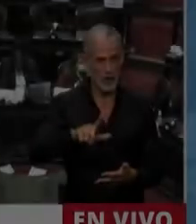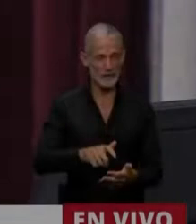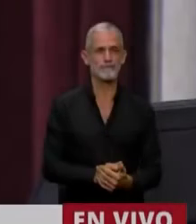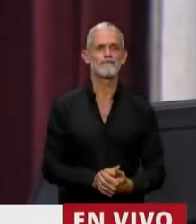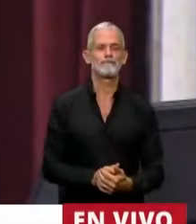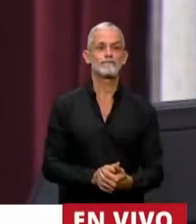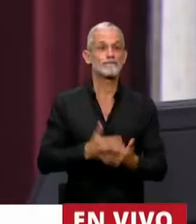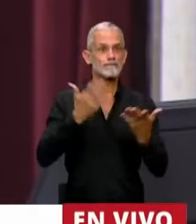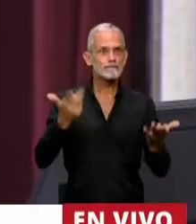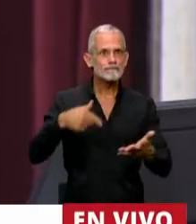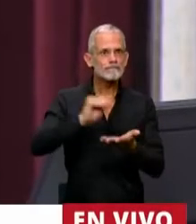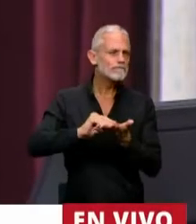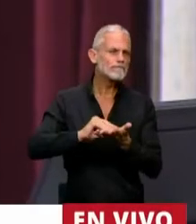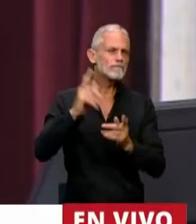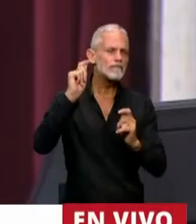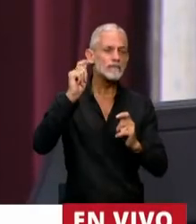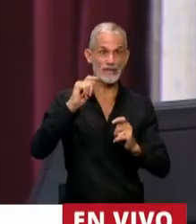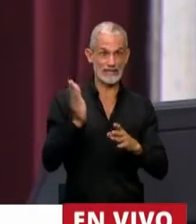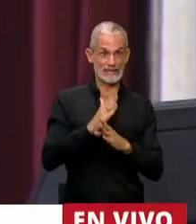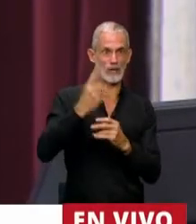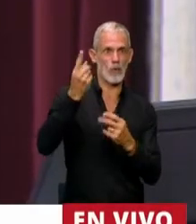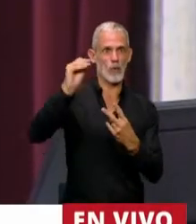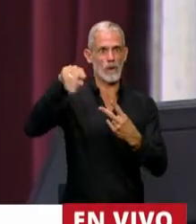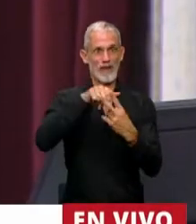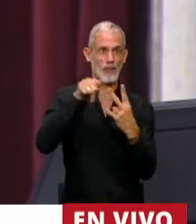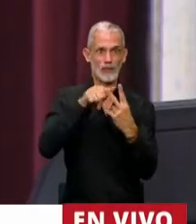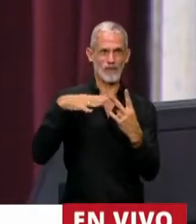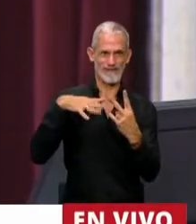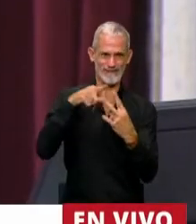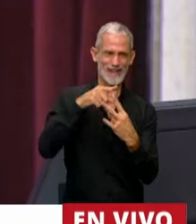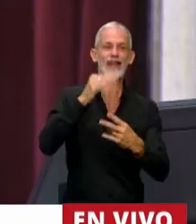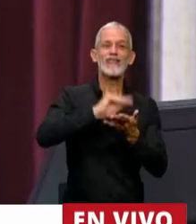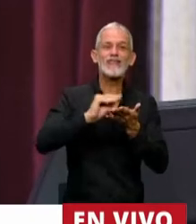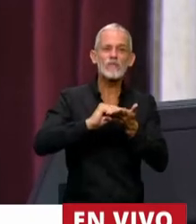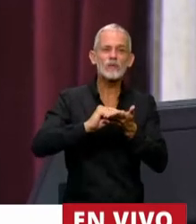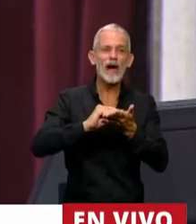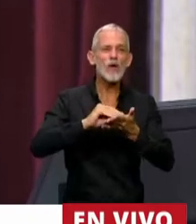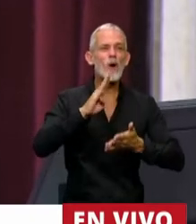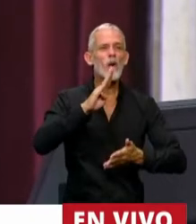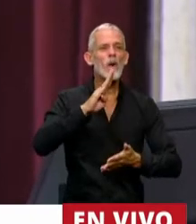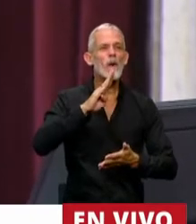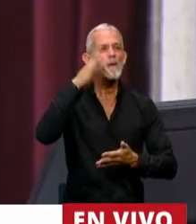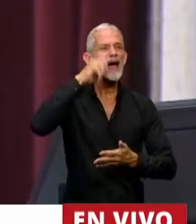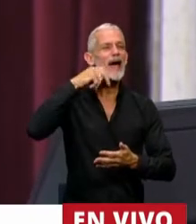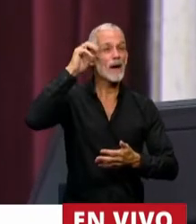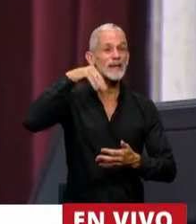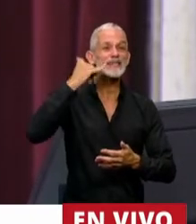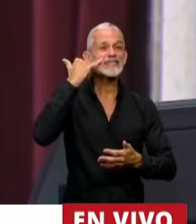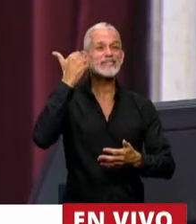En el uso de la palabra, y es el anteúltimo orador, el diputado Emiliano Benjamín Giacobitti.